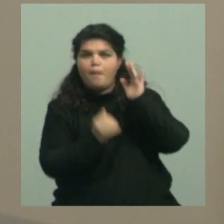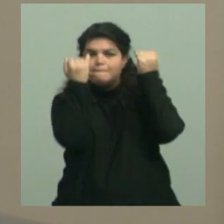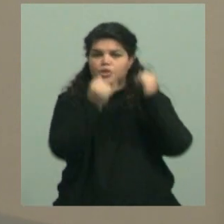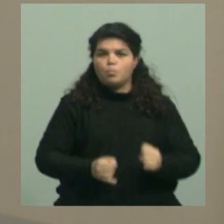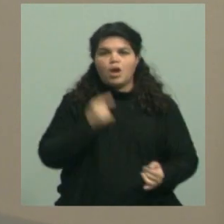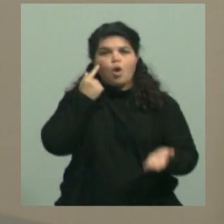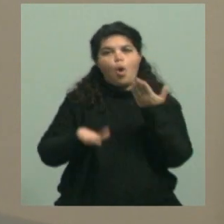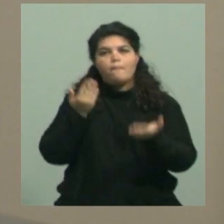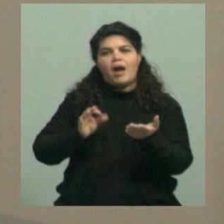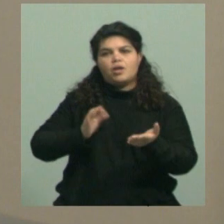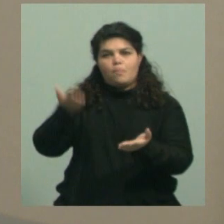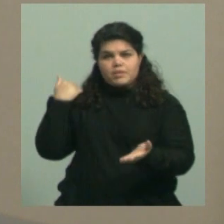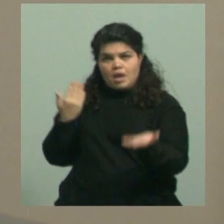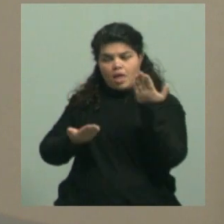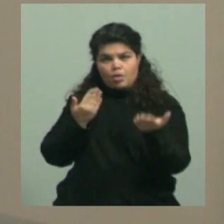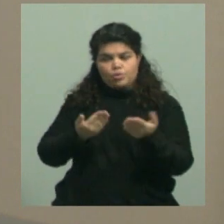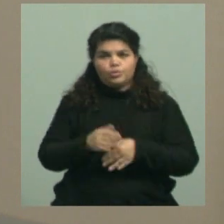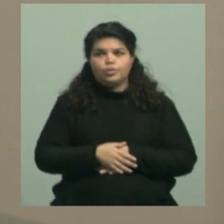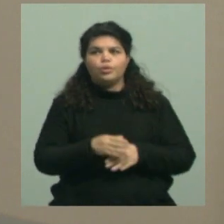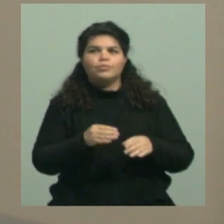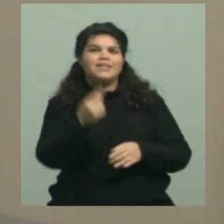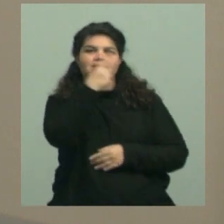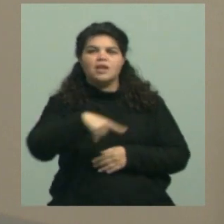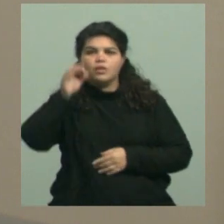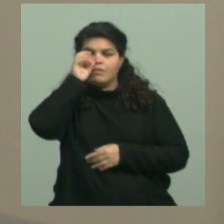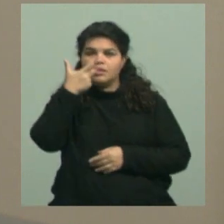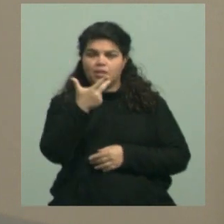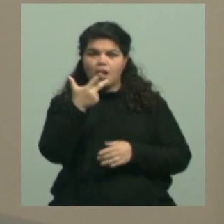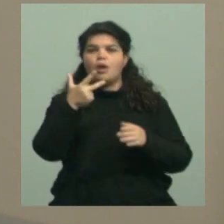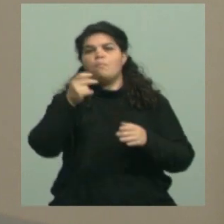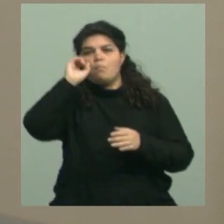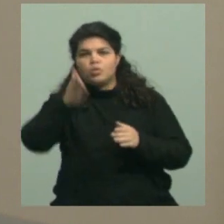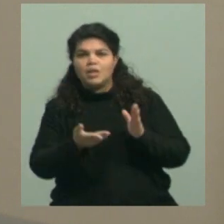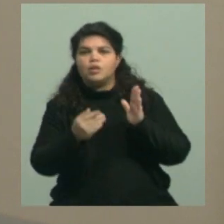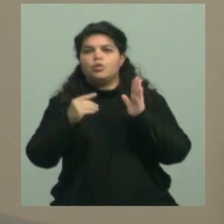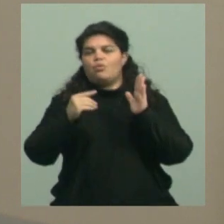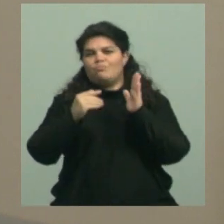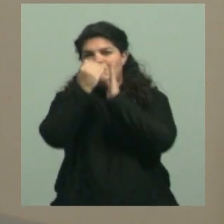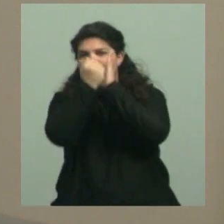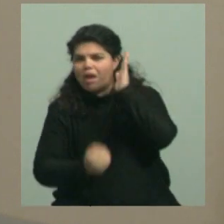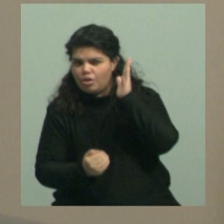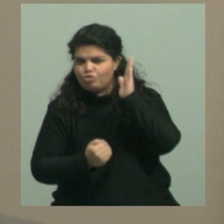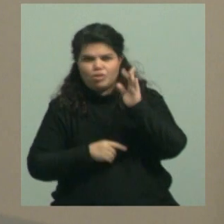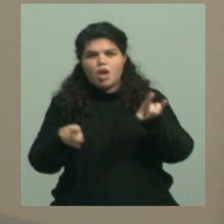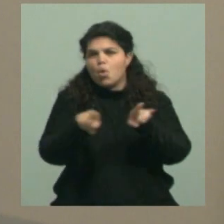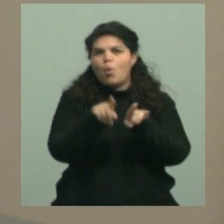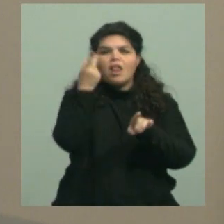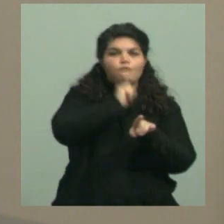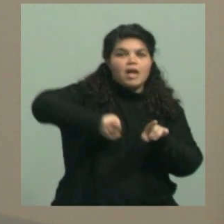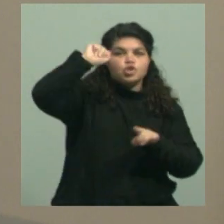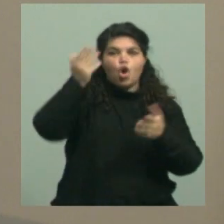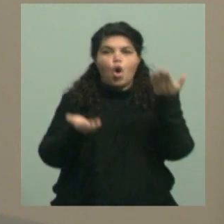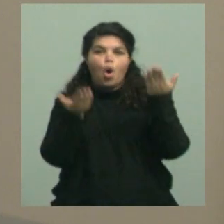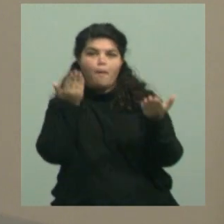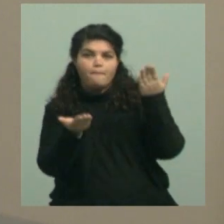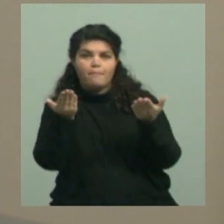transferencia las ubicó 123 puntos por debajo del incremento de la inflación en ese tiempo. Vamos a hablar de la situación de las universidades,